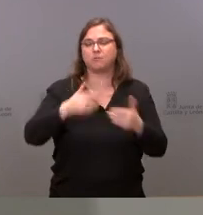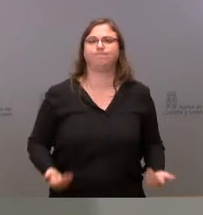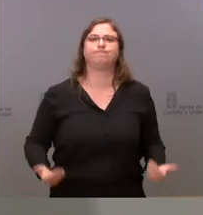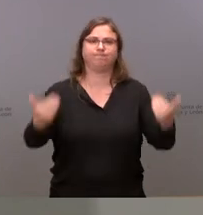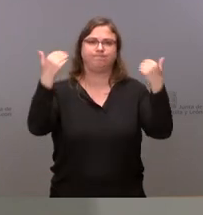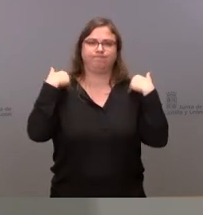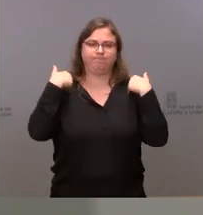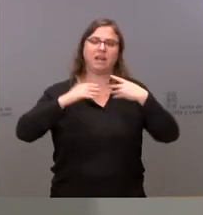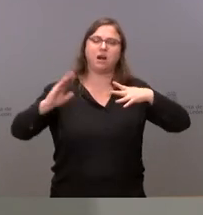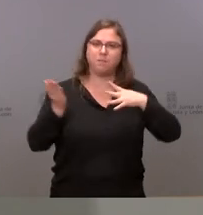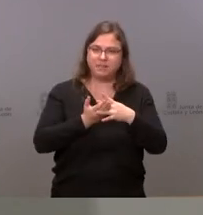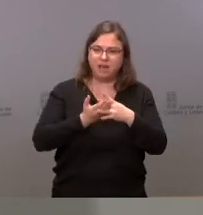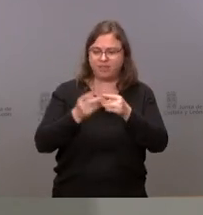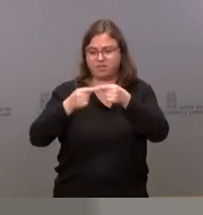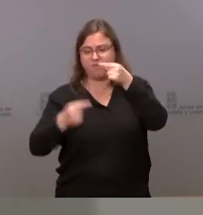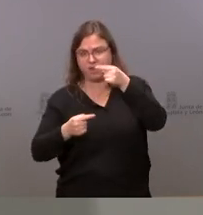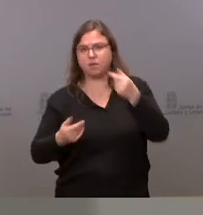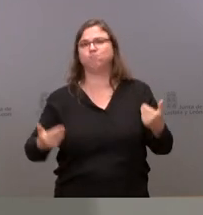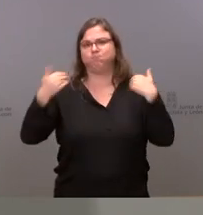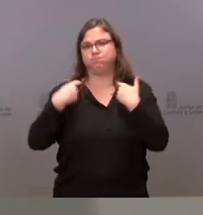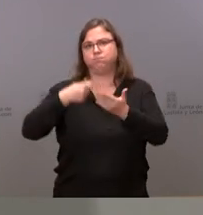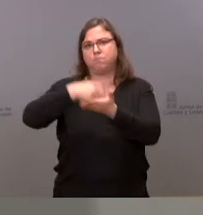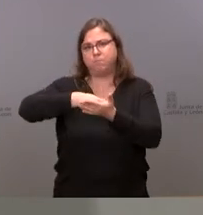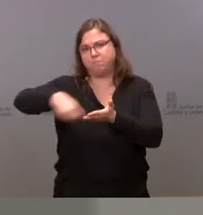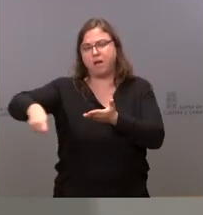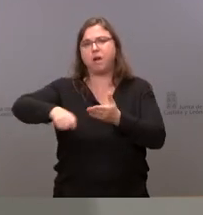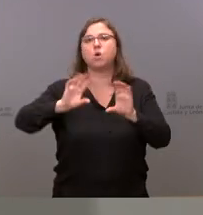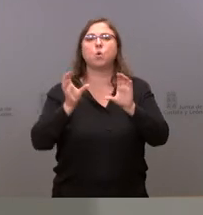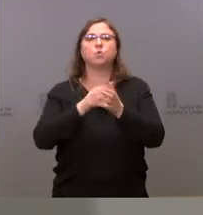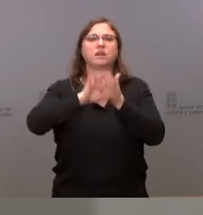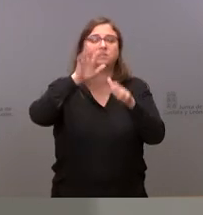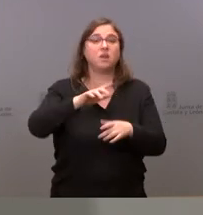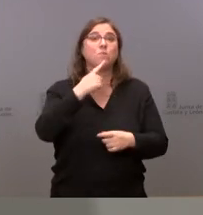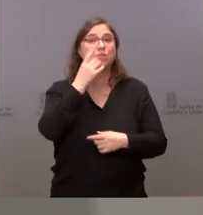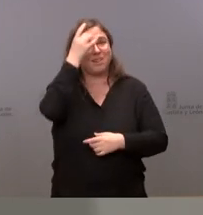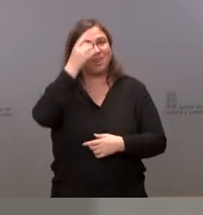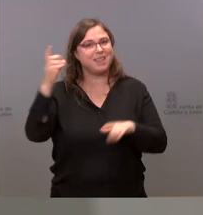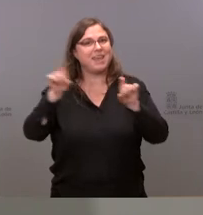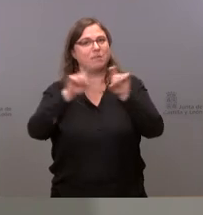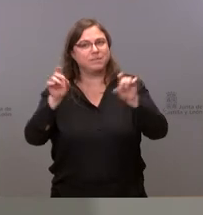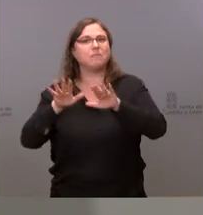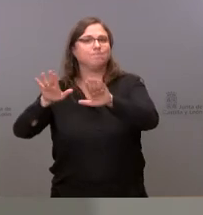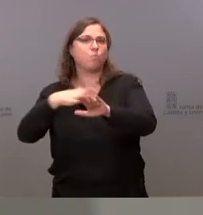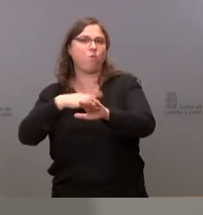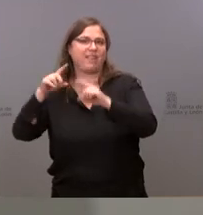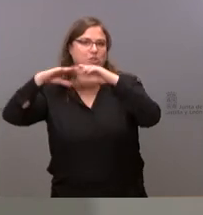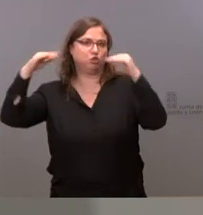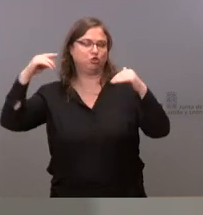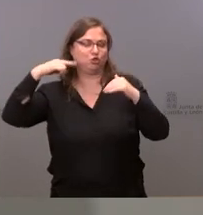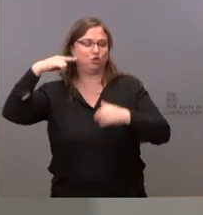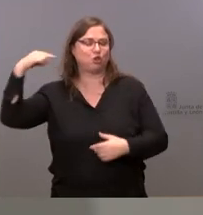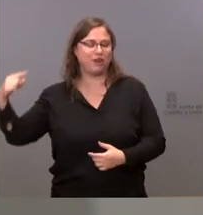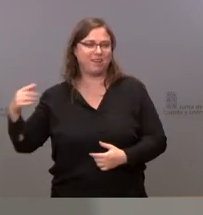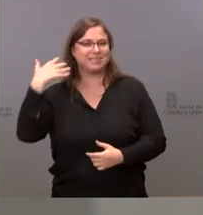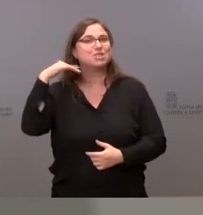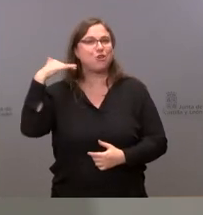de esta diferencia y esto va a facilitar que muchas iniciativas empresariales puedan instalarse en Soria desde aquí es un momento